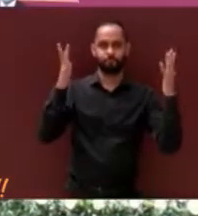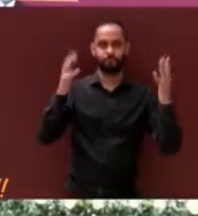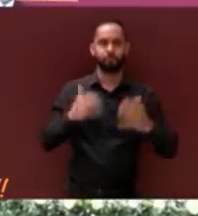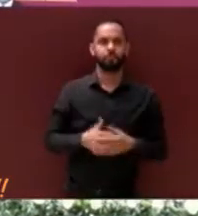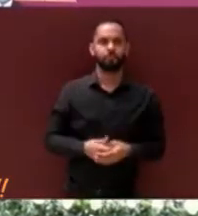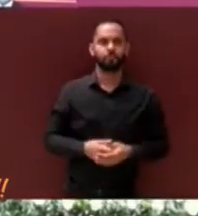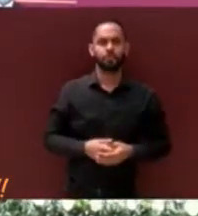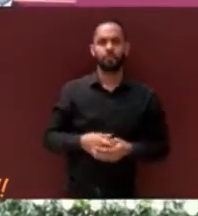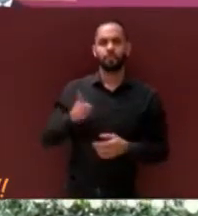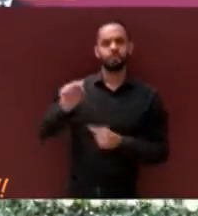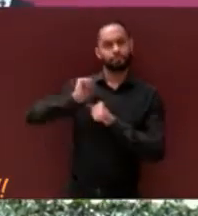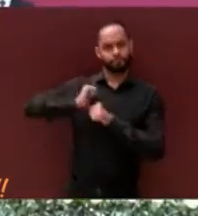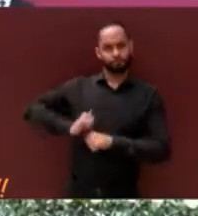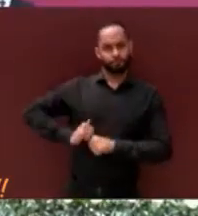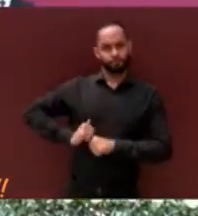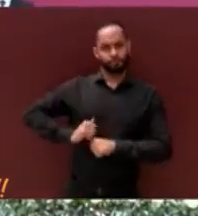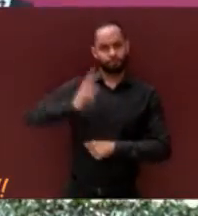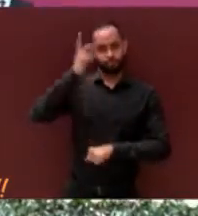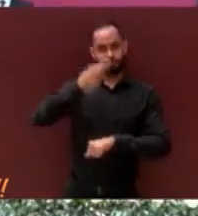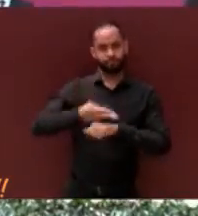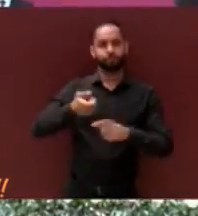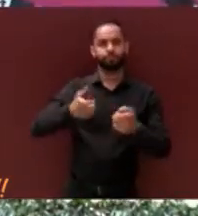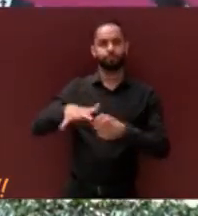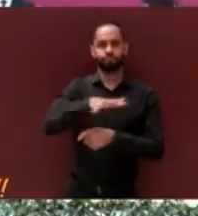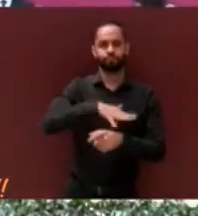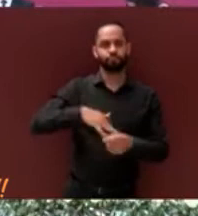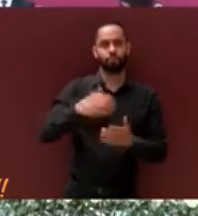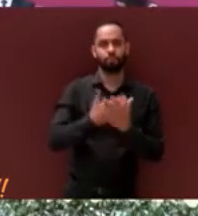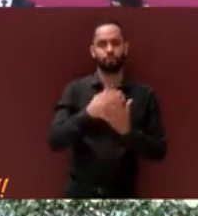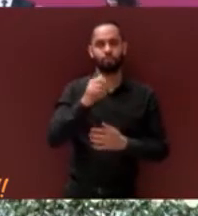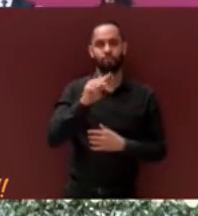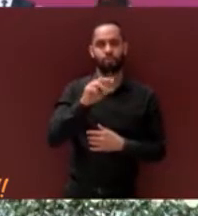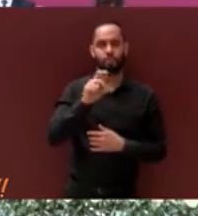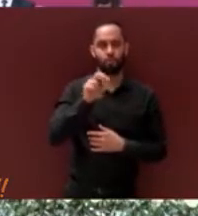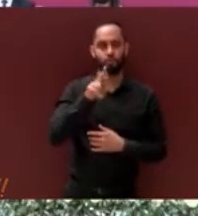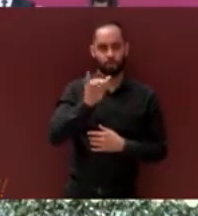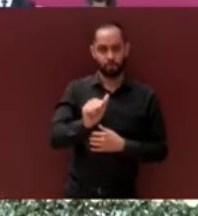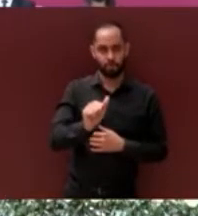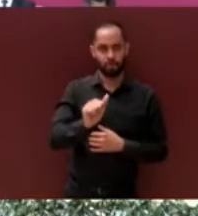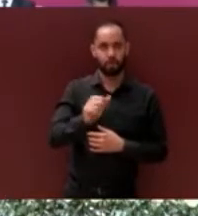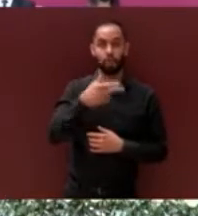Como titular de la Dirección de Contraloría, el licenciado Rafael Calderón Romero.